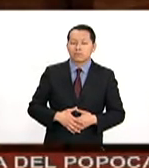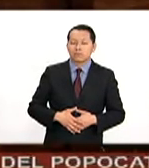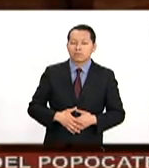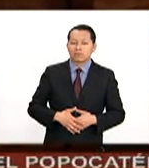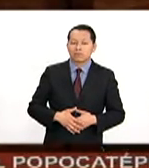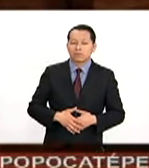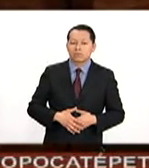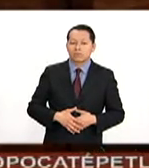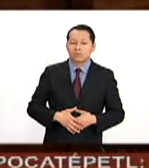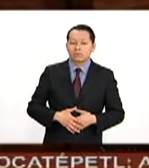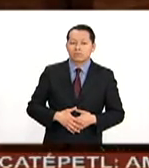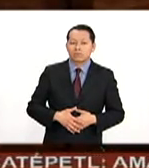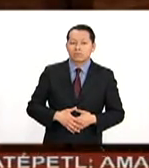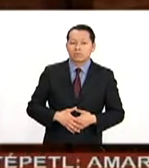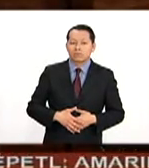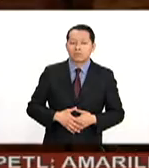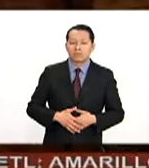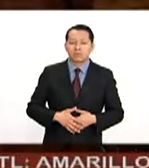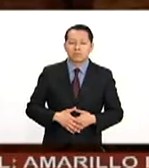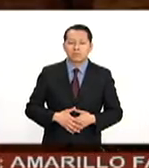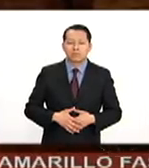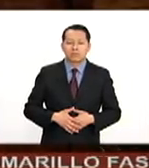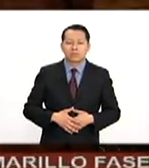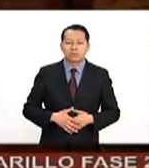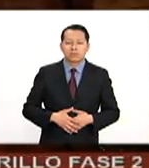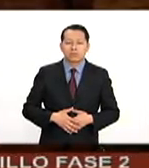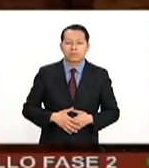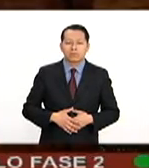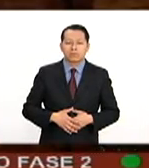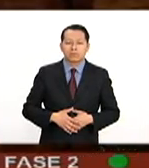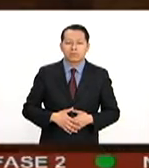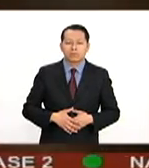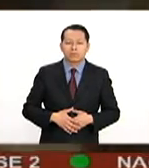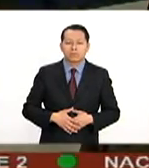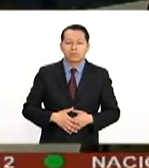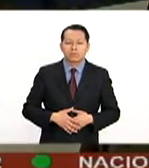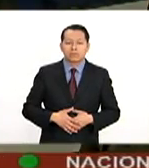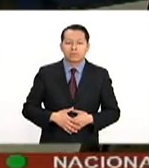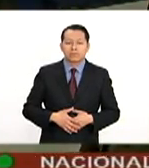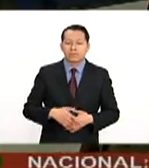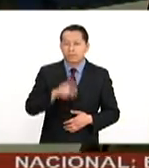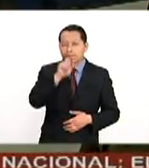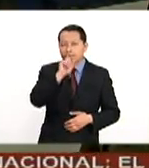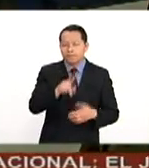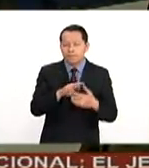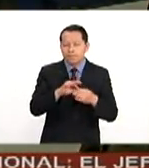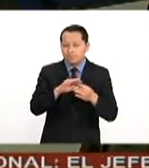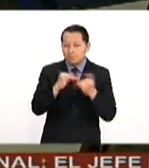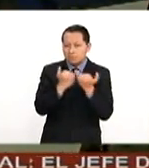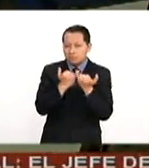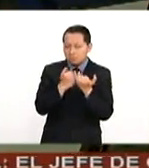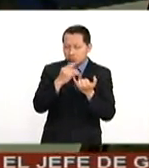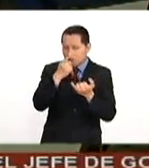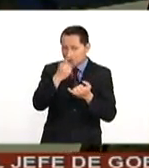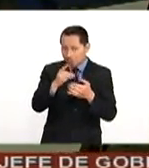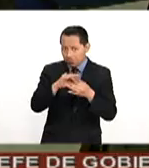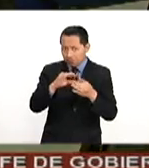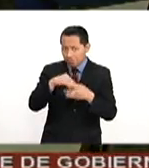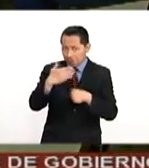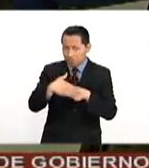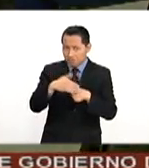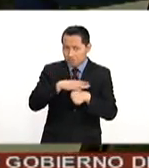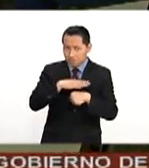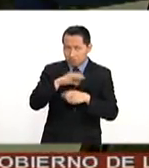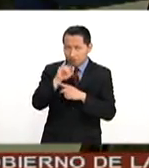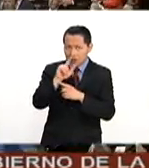mucho más difícil para las empresas de dejar nuestro país. Asimismo, aseguró que va a exterminar al